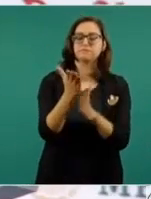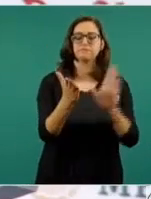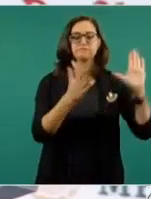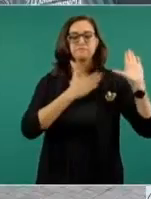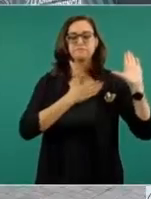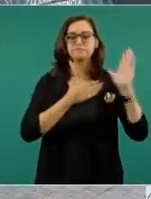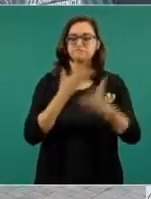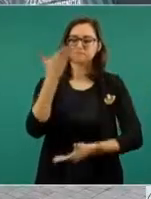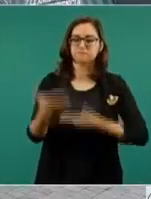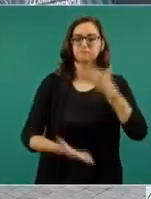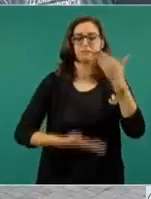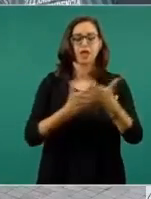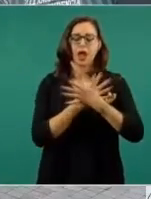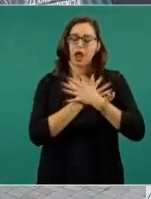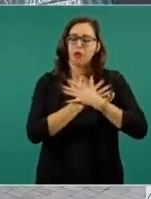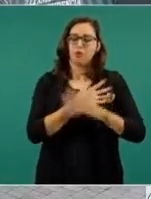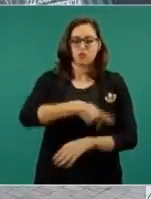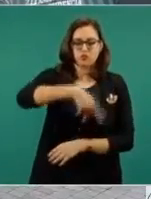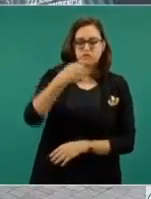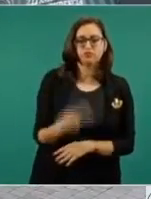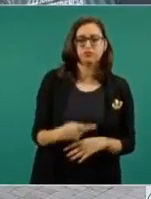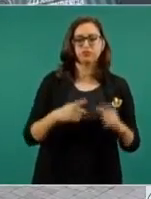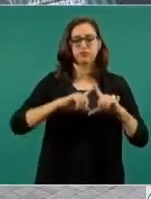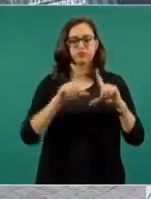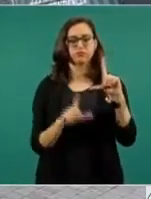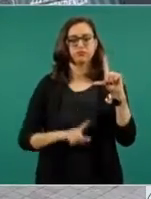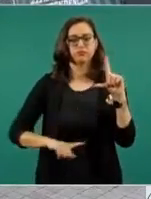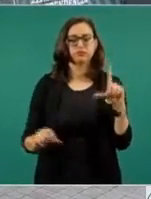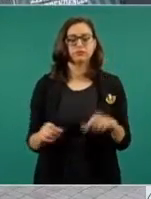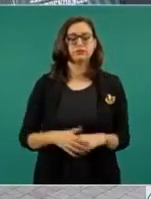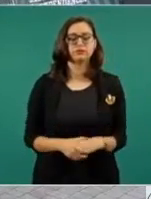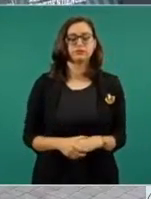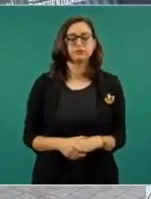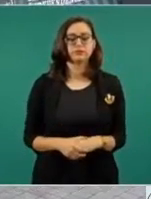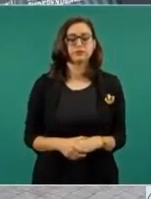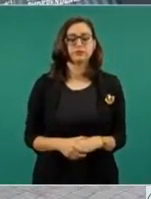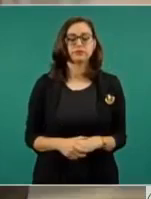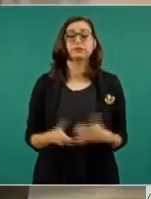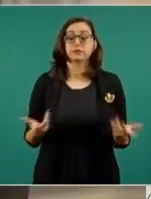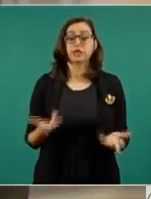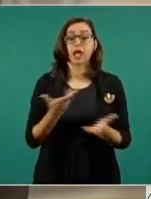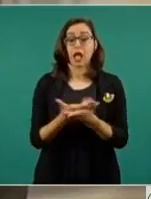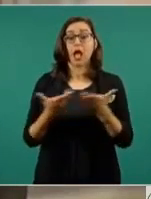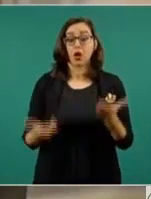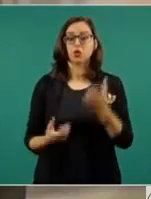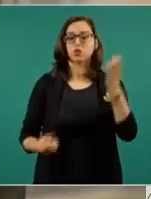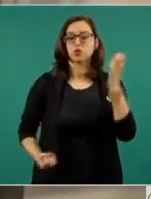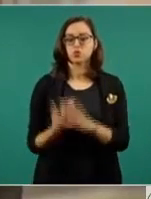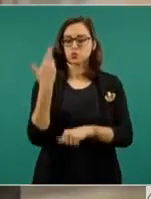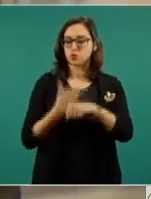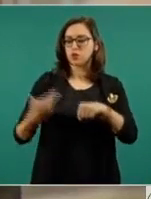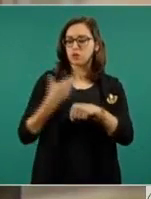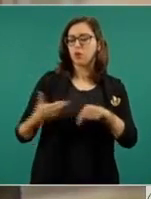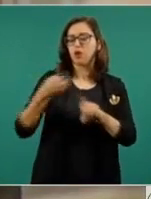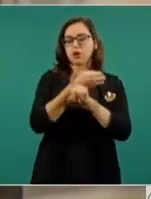servicio y el amor a la patria. Aspectos que se han fortalecido con la reorganización de la Secretaría de la